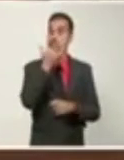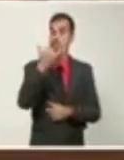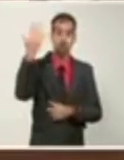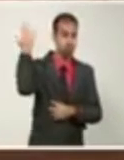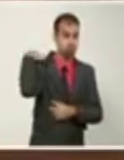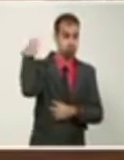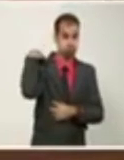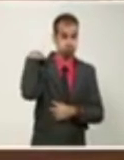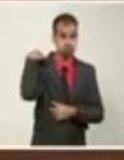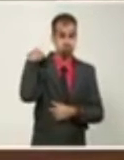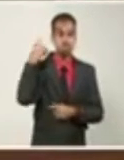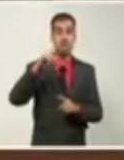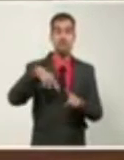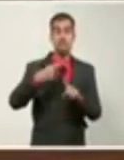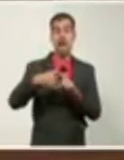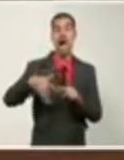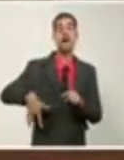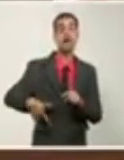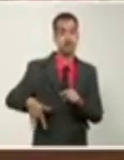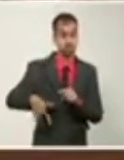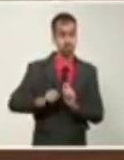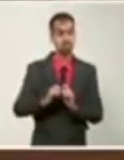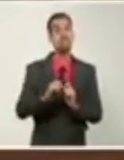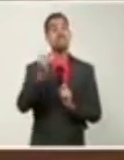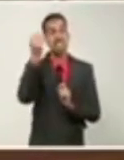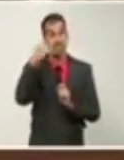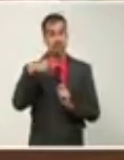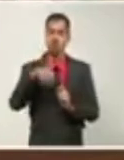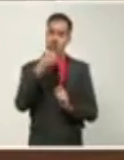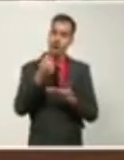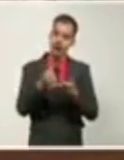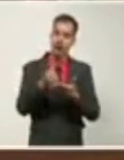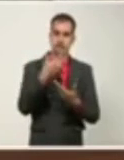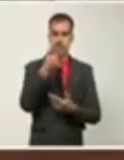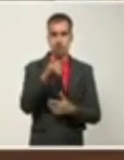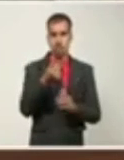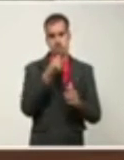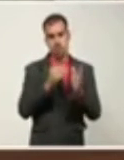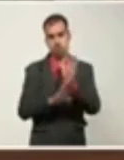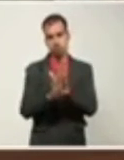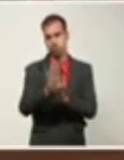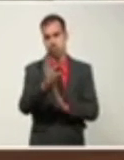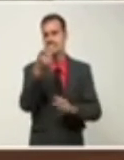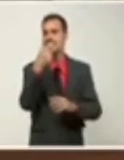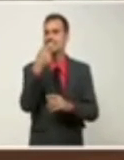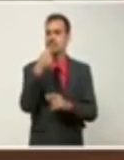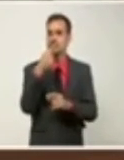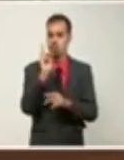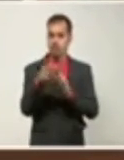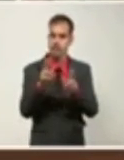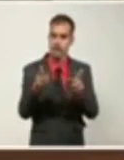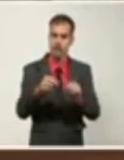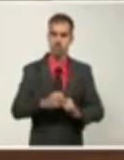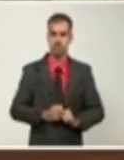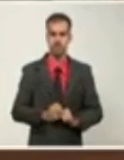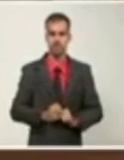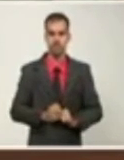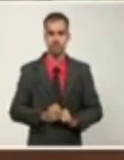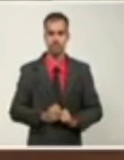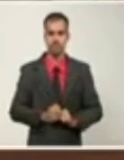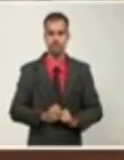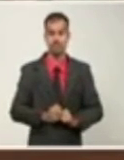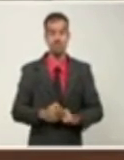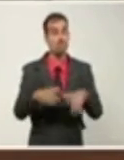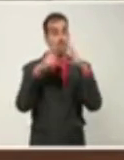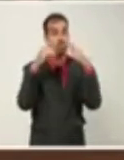lo cual nos va a ayudar en el tema de la secuela. Segundo, muy interesante el tema del virus en el cerebro,